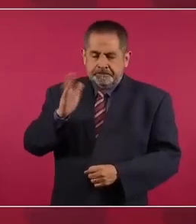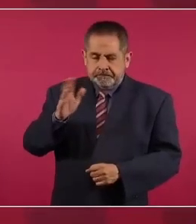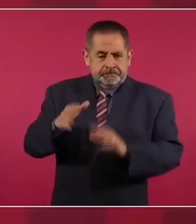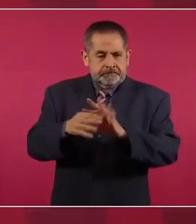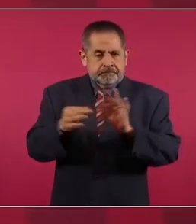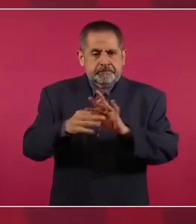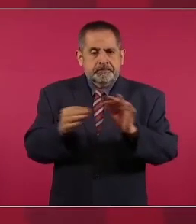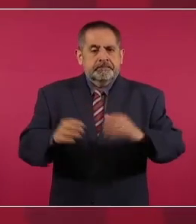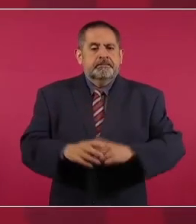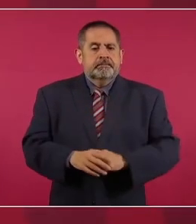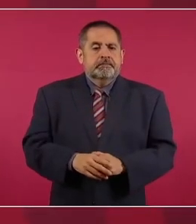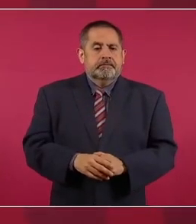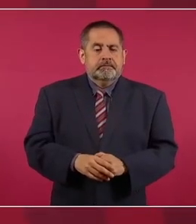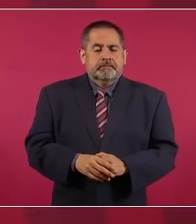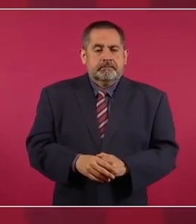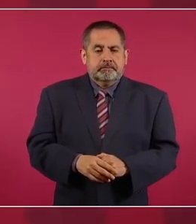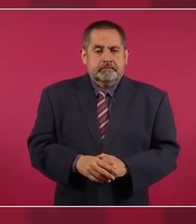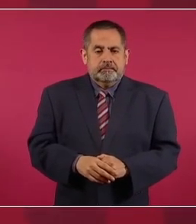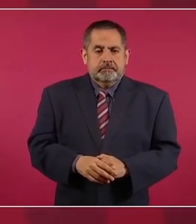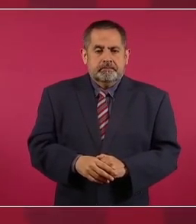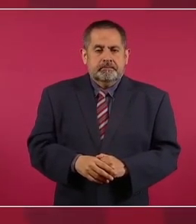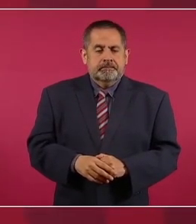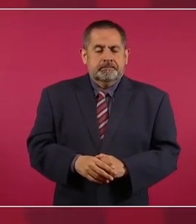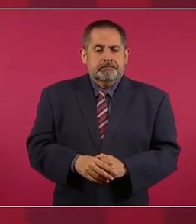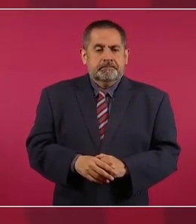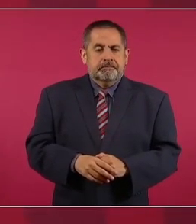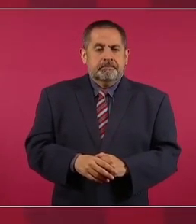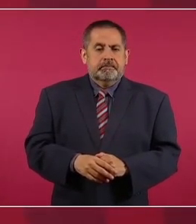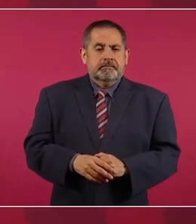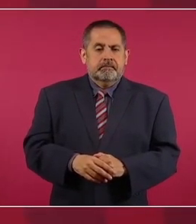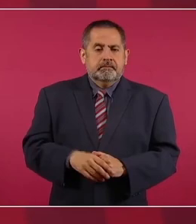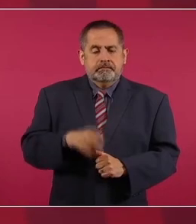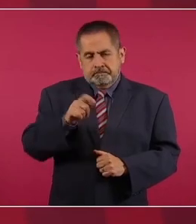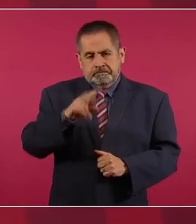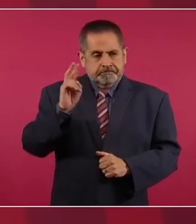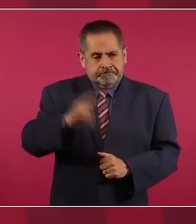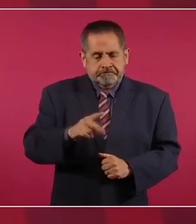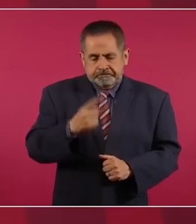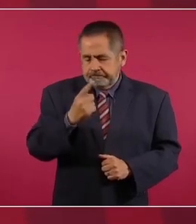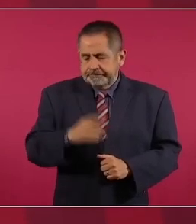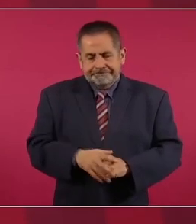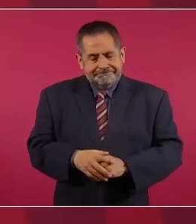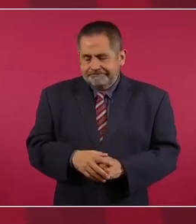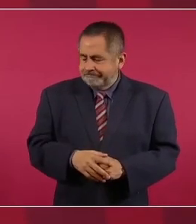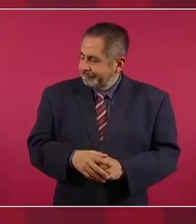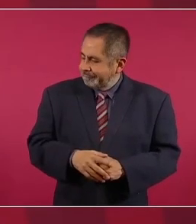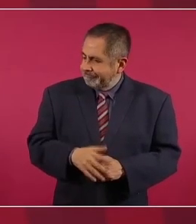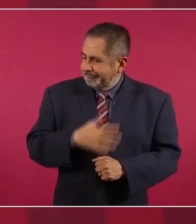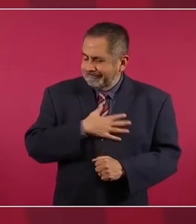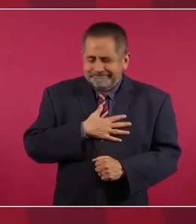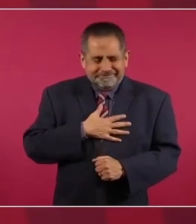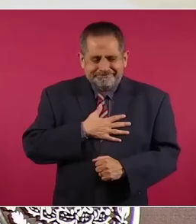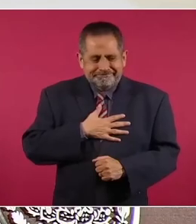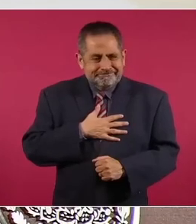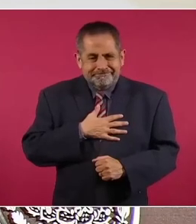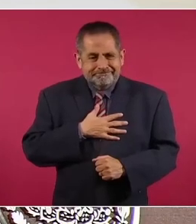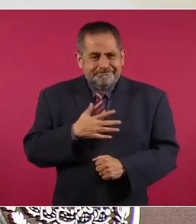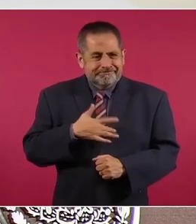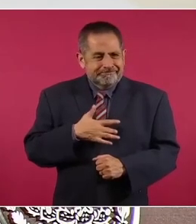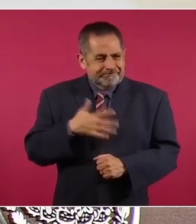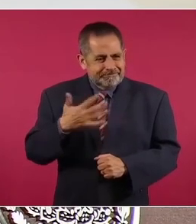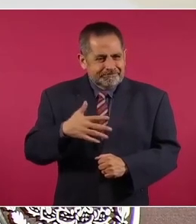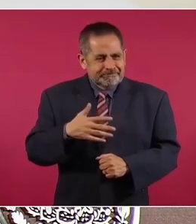es un asunto que además de doloroso por la